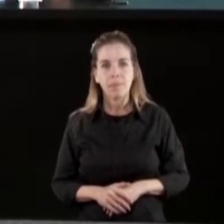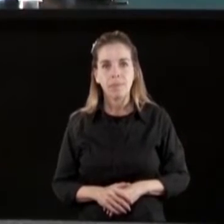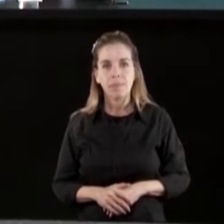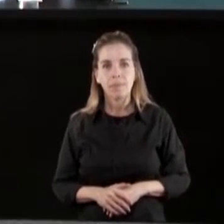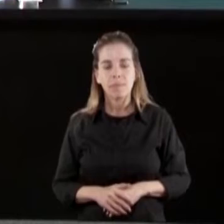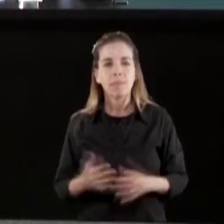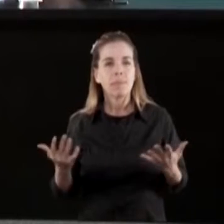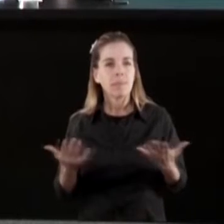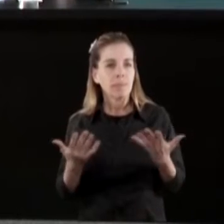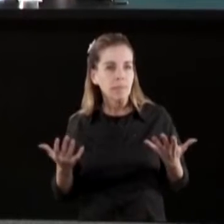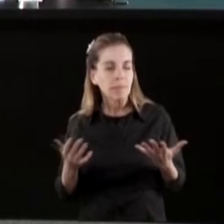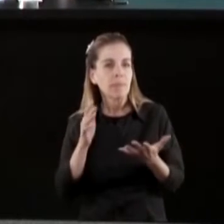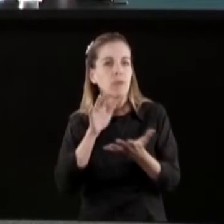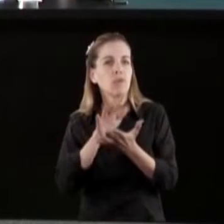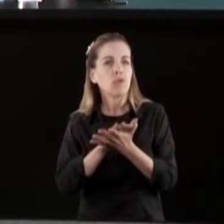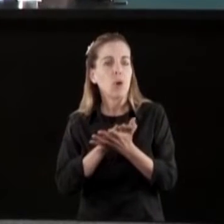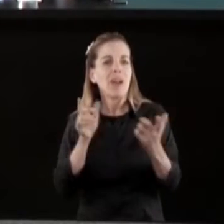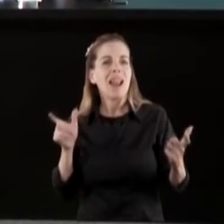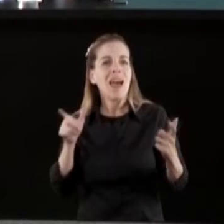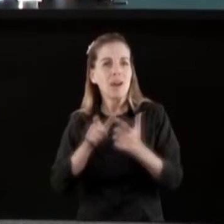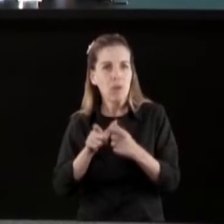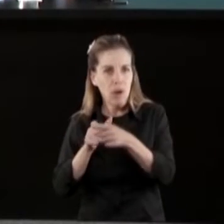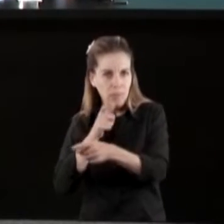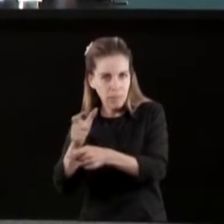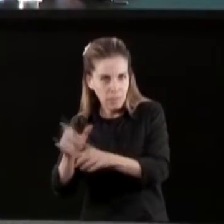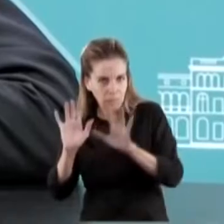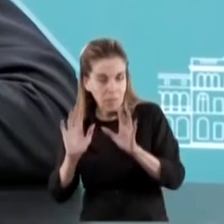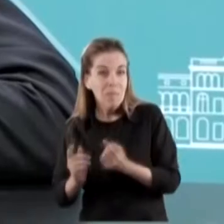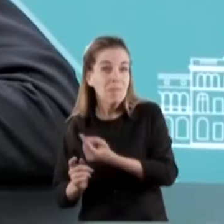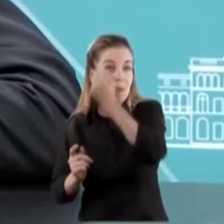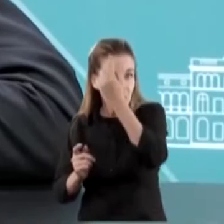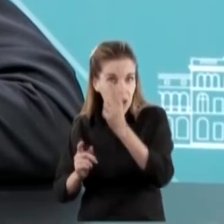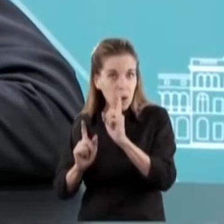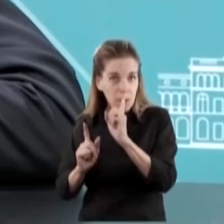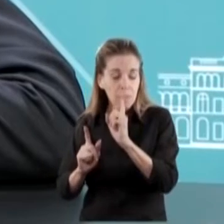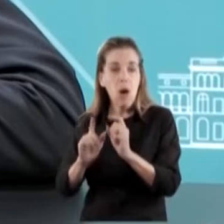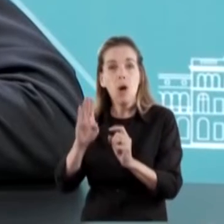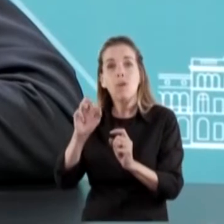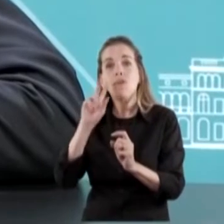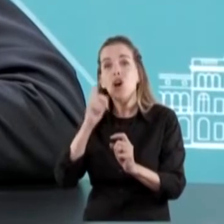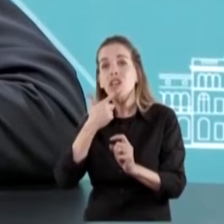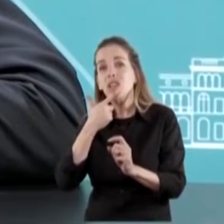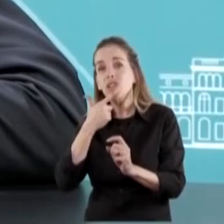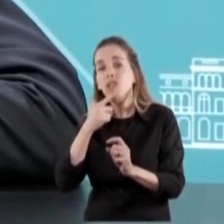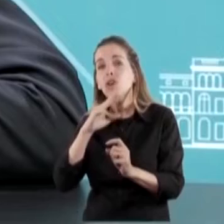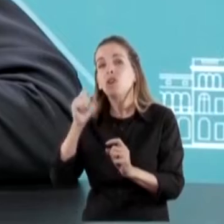A ver, con respecto a la reunión, lo primero que hay que aclarar es la reunión la pidió Boris Johnson.